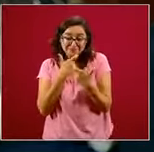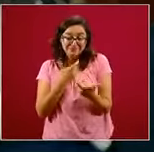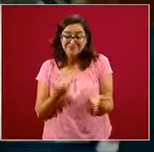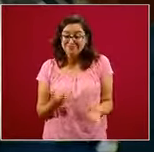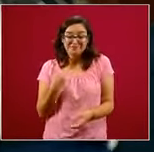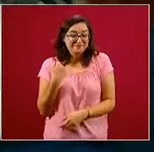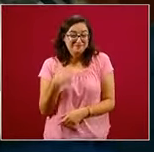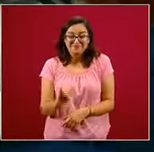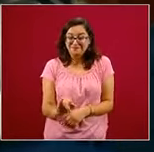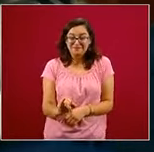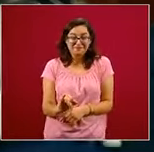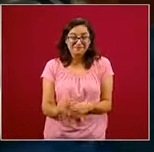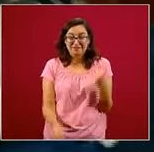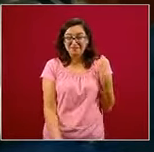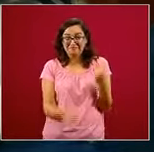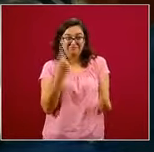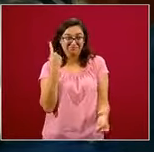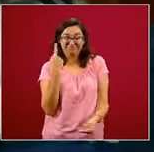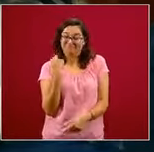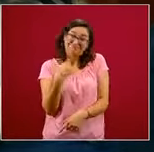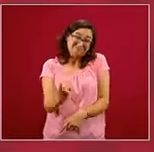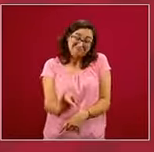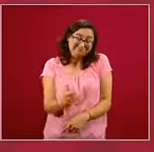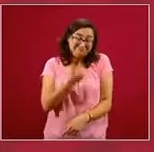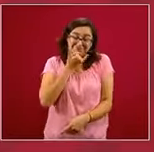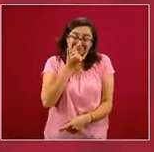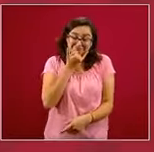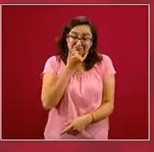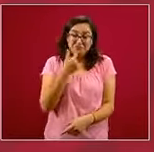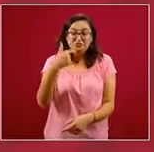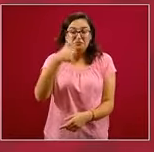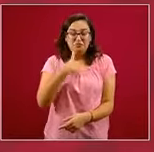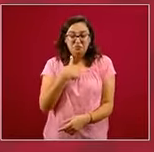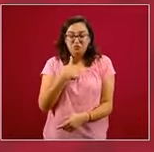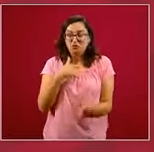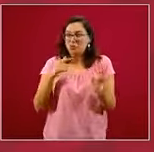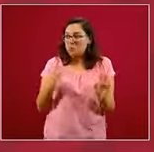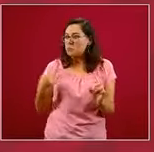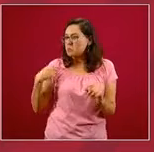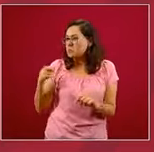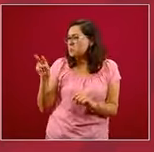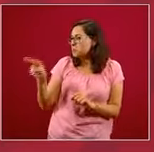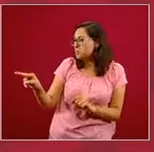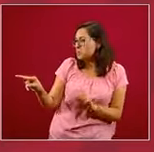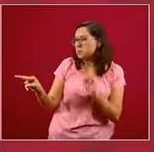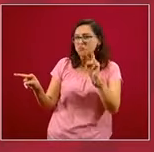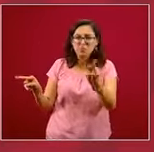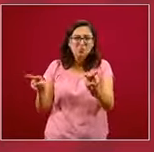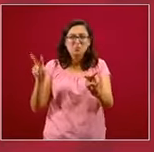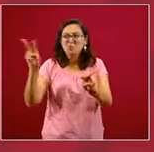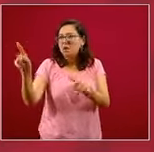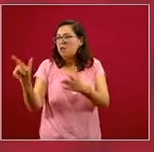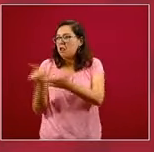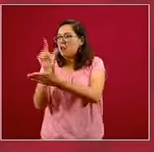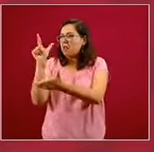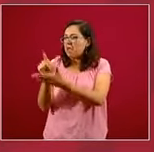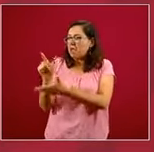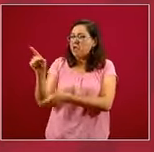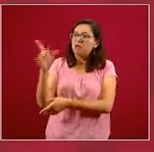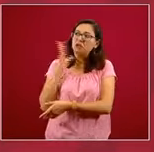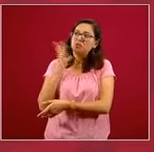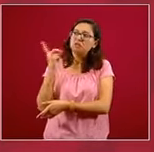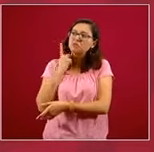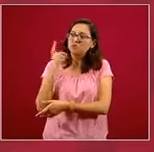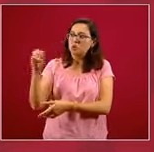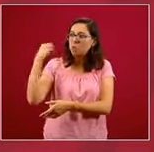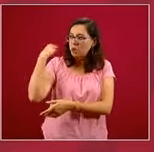es una acusación absurda. Lo único que he hecho es celebrar, como lo dije, cuando el Congreso de Oaxaca